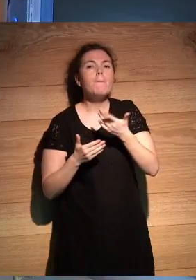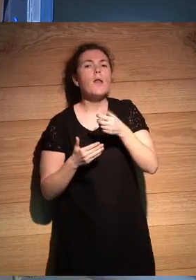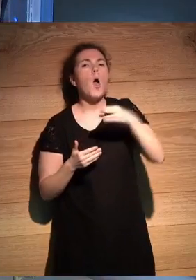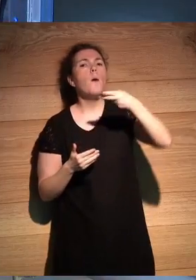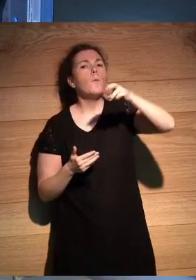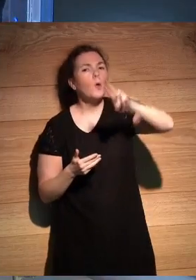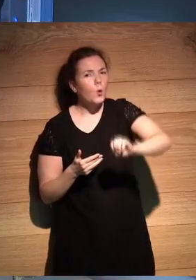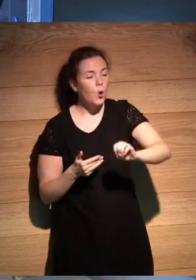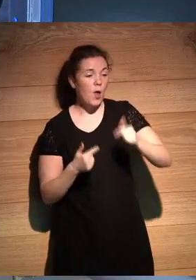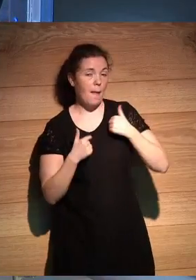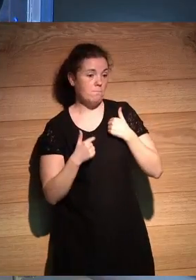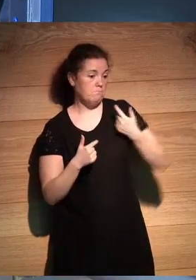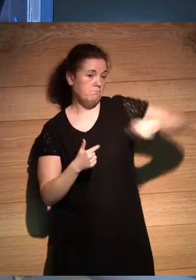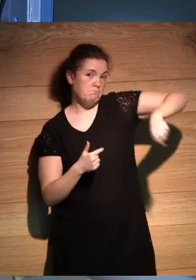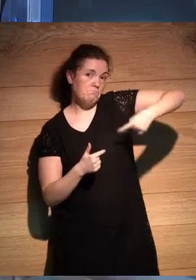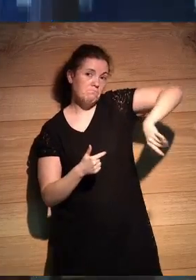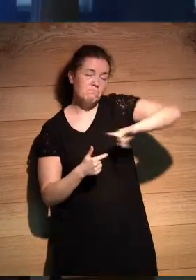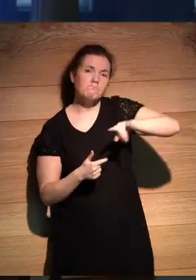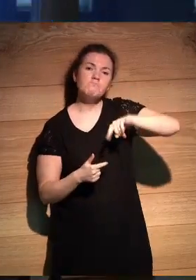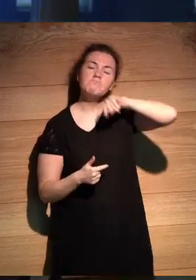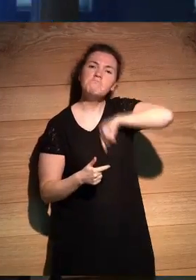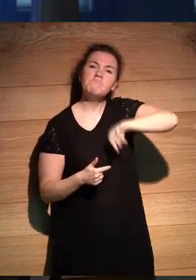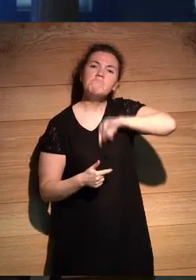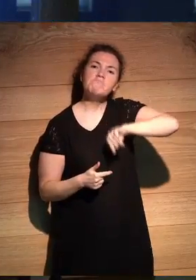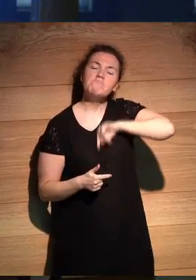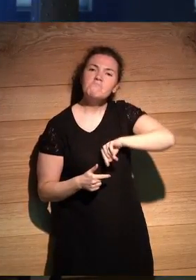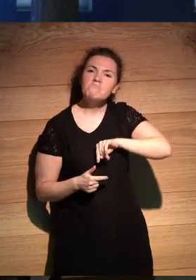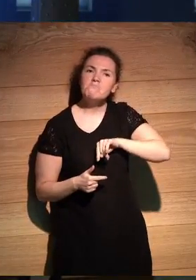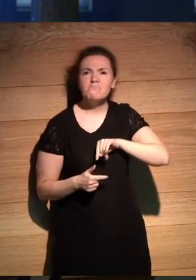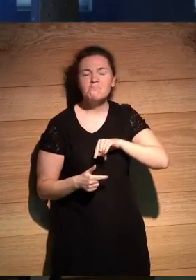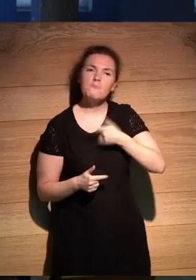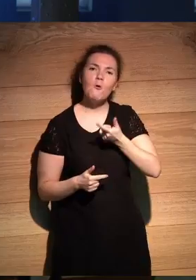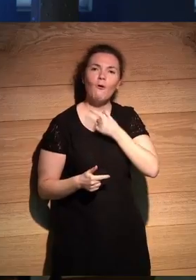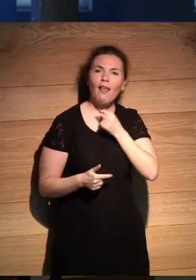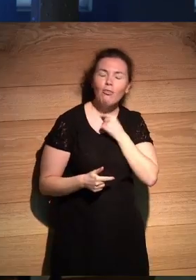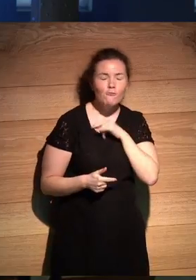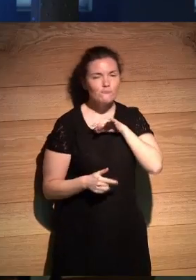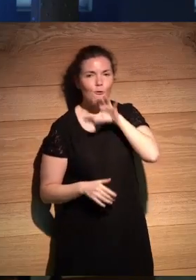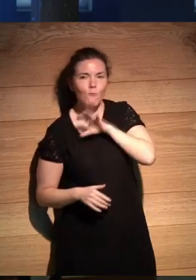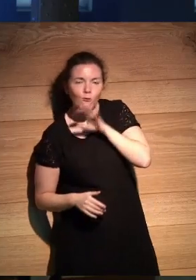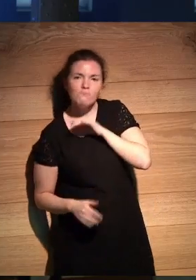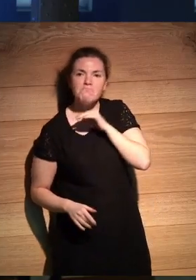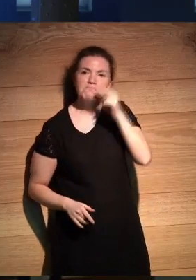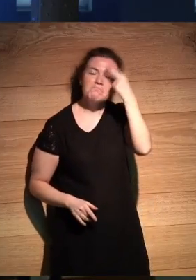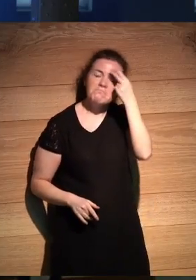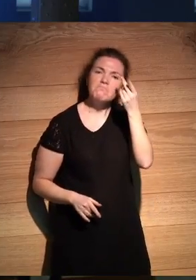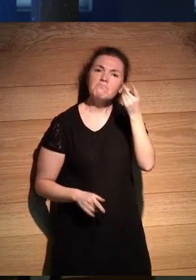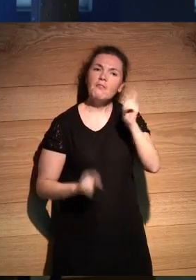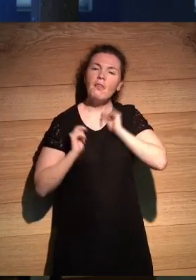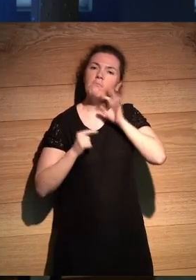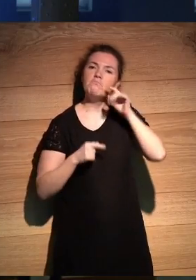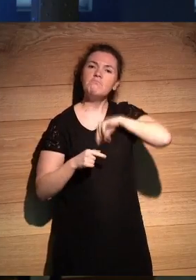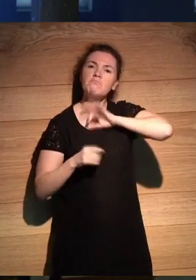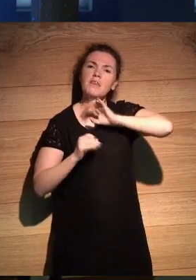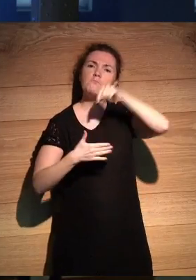Bruno, tanto a Bruno como a nosotros, Bruno Montané, nos resultó entre divertido, curioso, interesante y muy profundo de cómo,